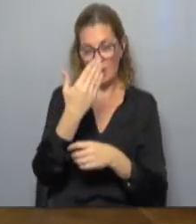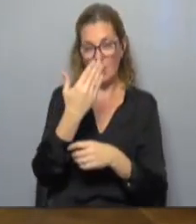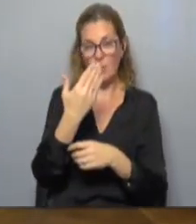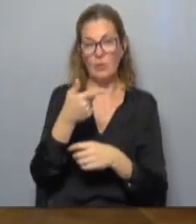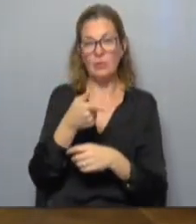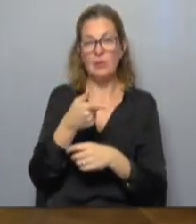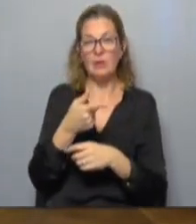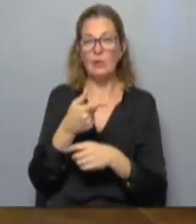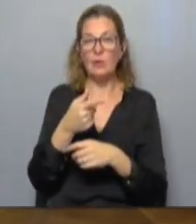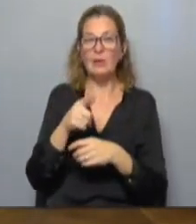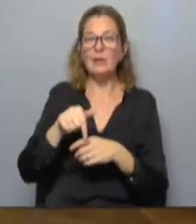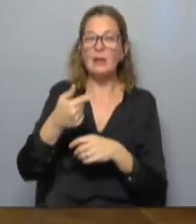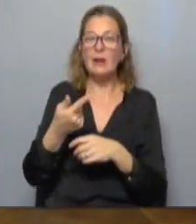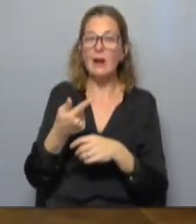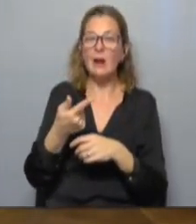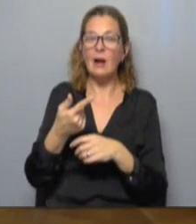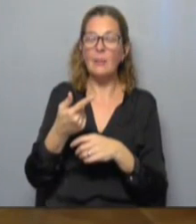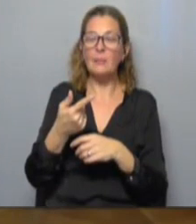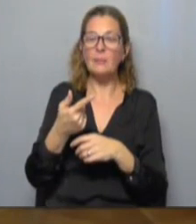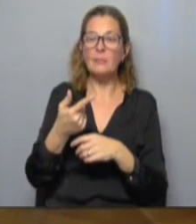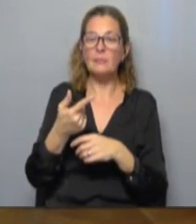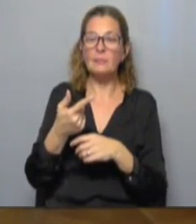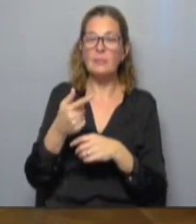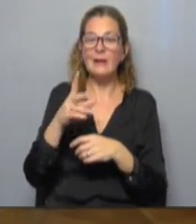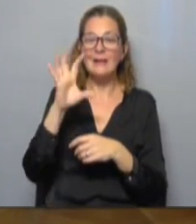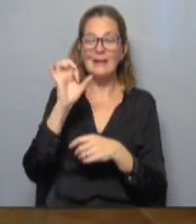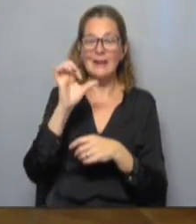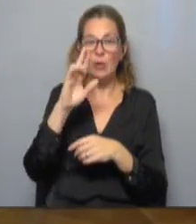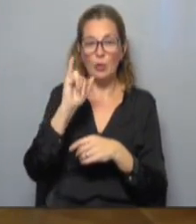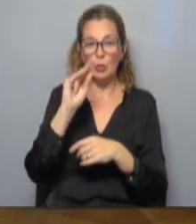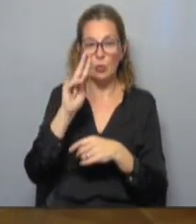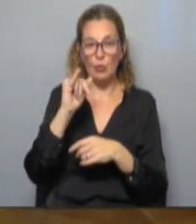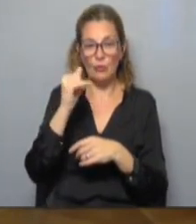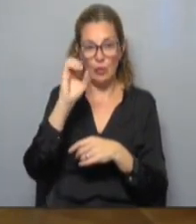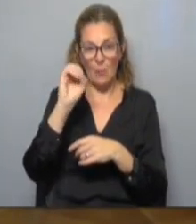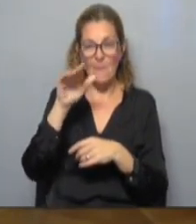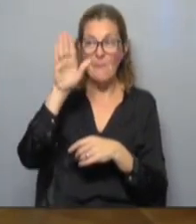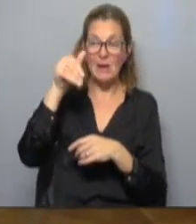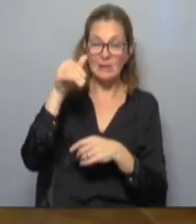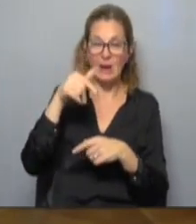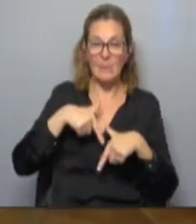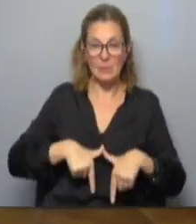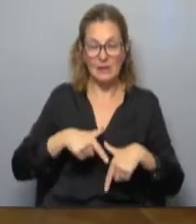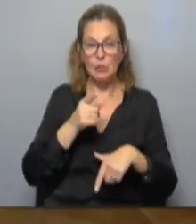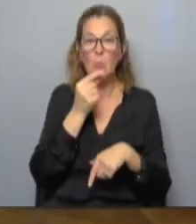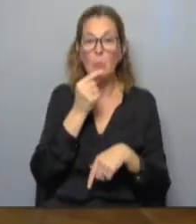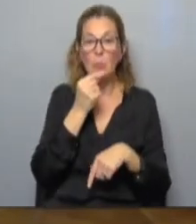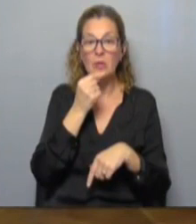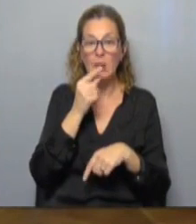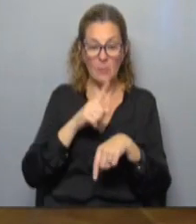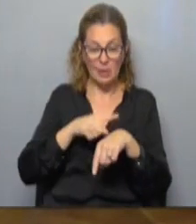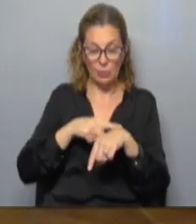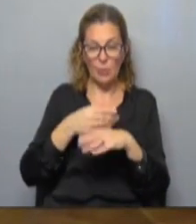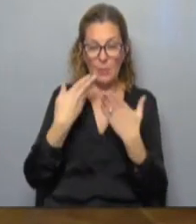A propósito de lo que será la intervención del senador Rubio mañana que está interpelando al ministro del Interior, Luis Alberto Heber. En minutos